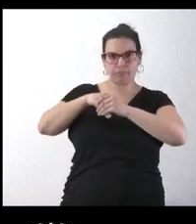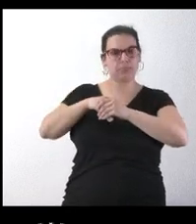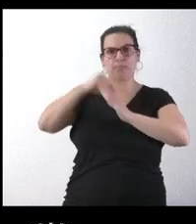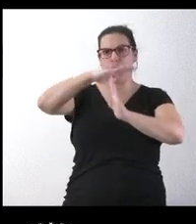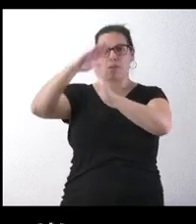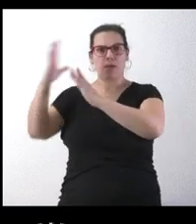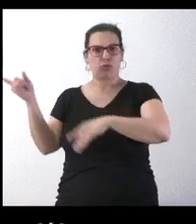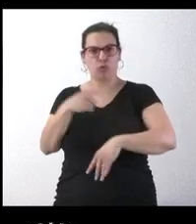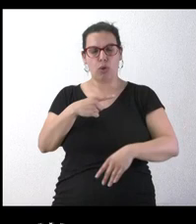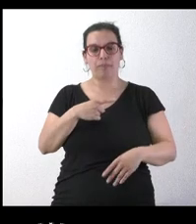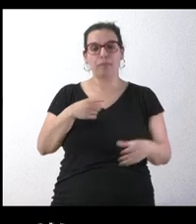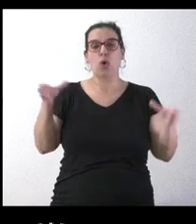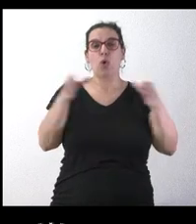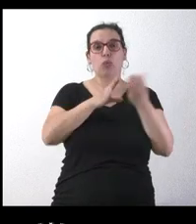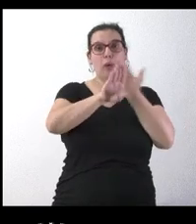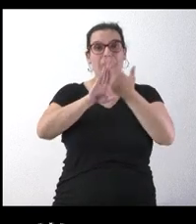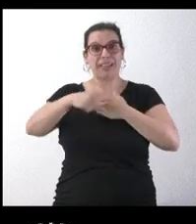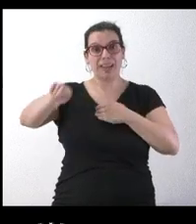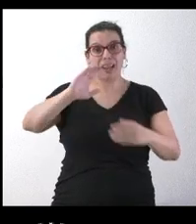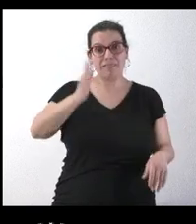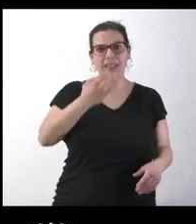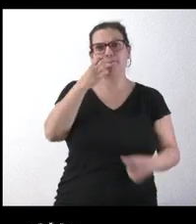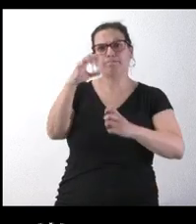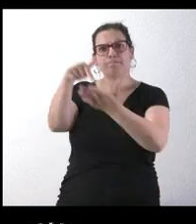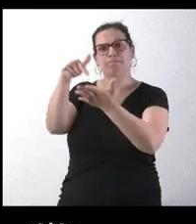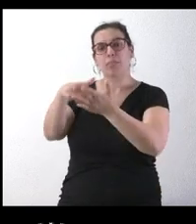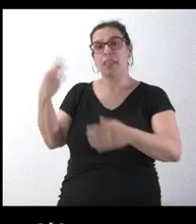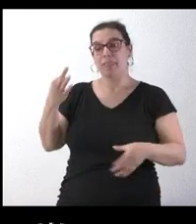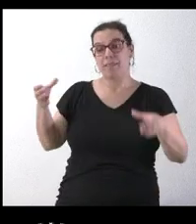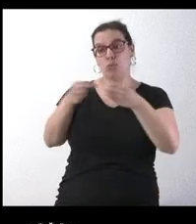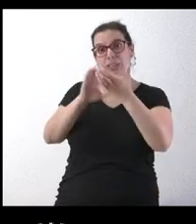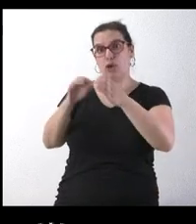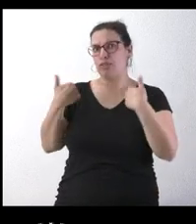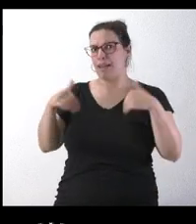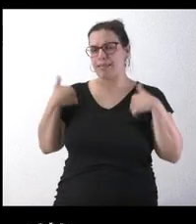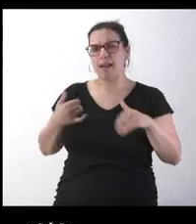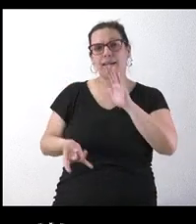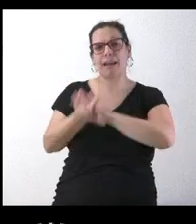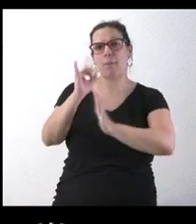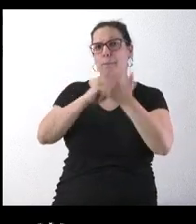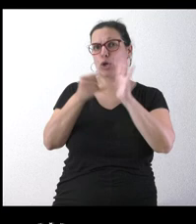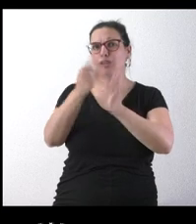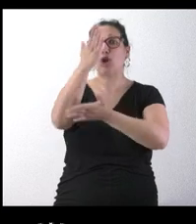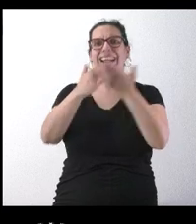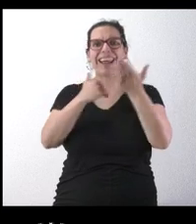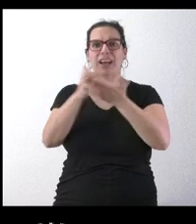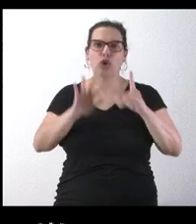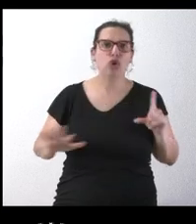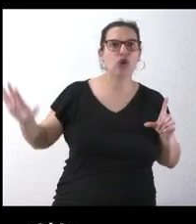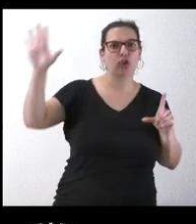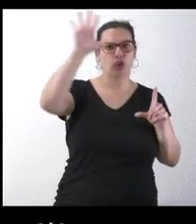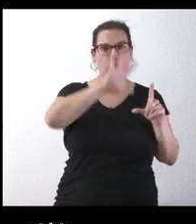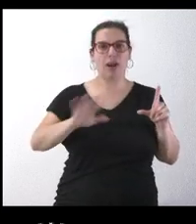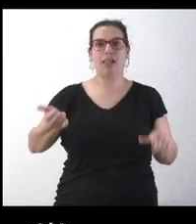Las juntas vecinales afectadas siguen reclamando la puesta en marcha por parte de la Junta de Castilla y León de un proyecto regional que